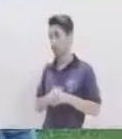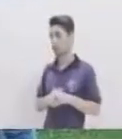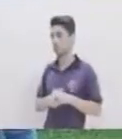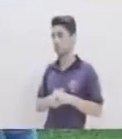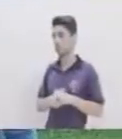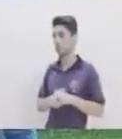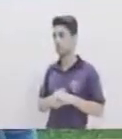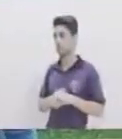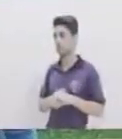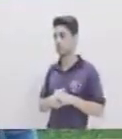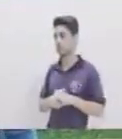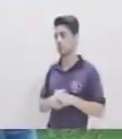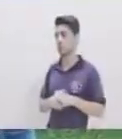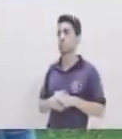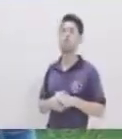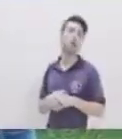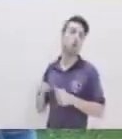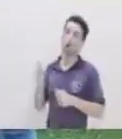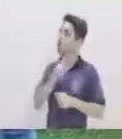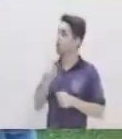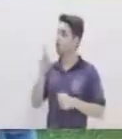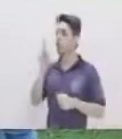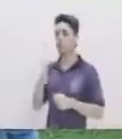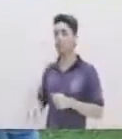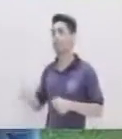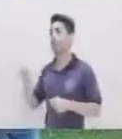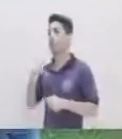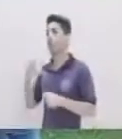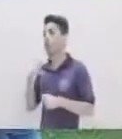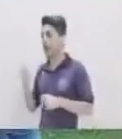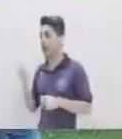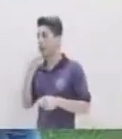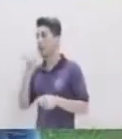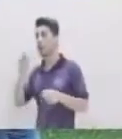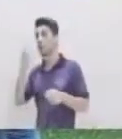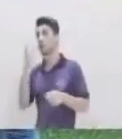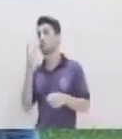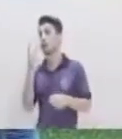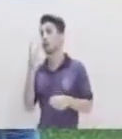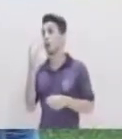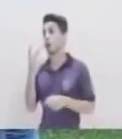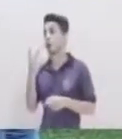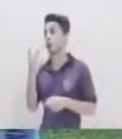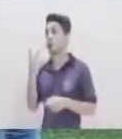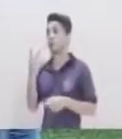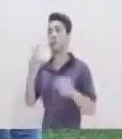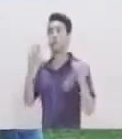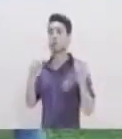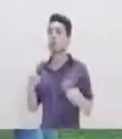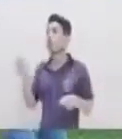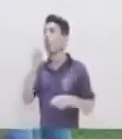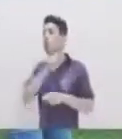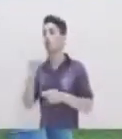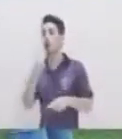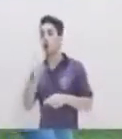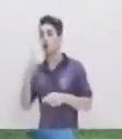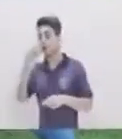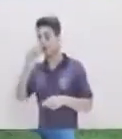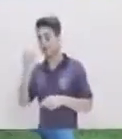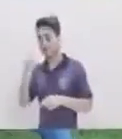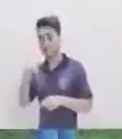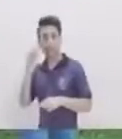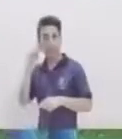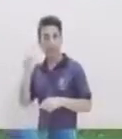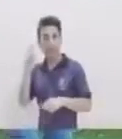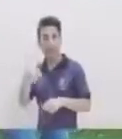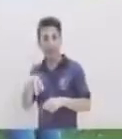No debo tener pájaros en jaulas Por ejemplo Muy bien O si lo transformamos a la segunda persona No tengan No tengan O no tengan